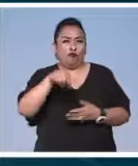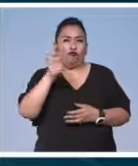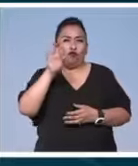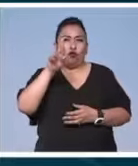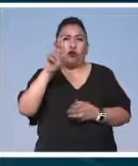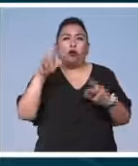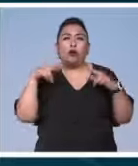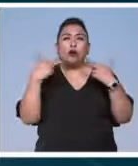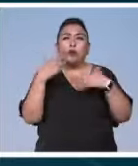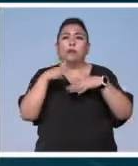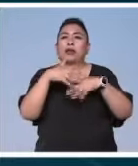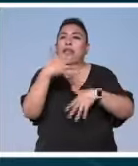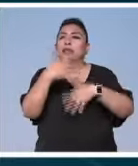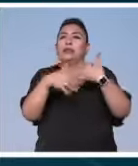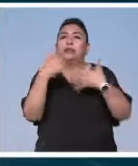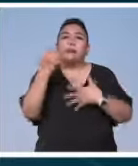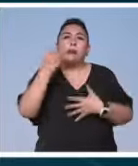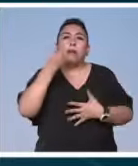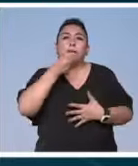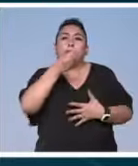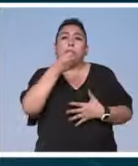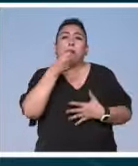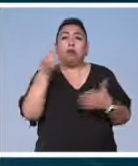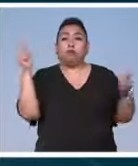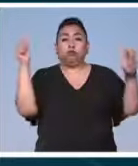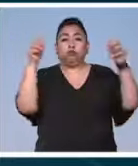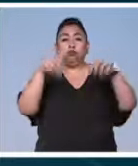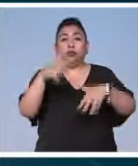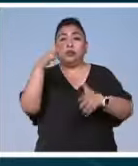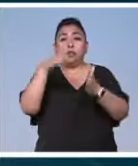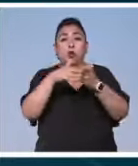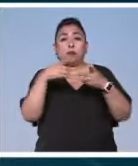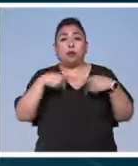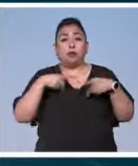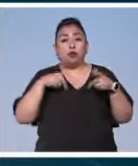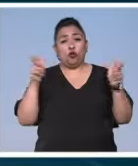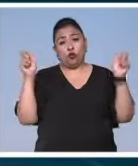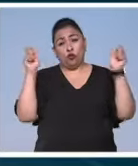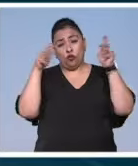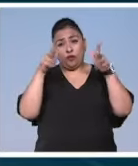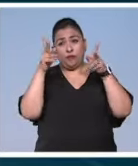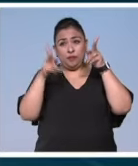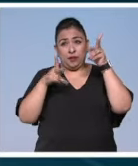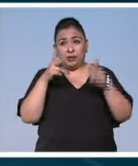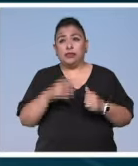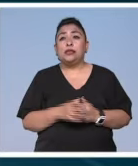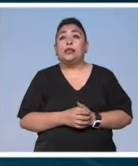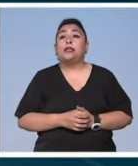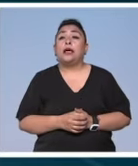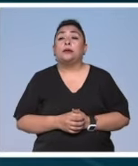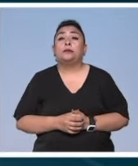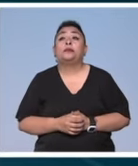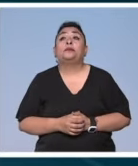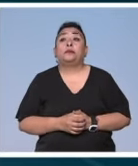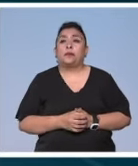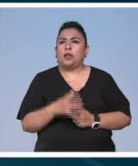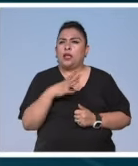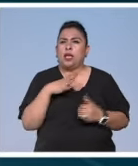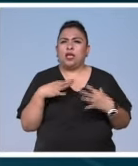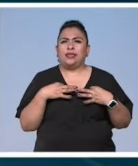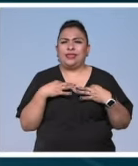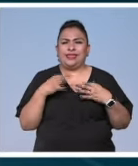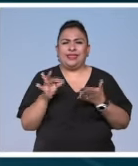reúne a más de 15 ponentes y que espera recibir este año a 5.000 asistentes. Creadores como la parte textil,